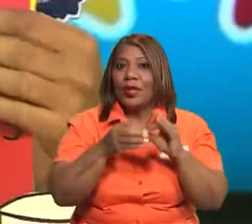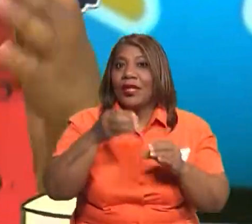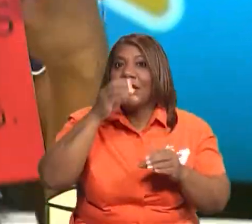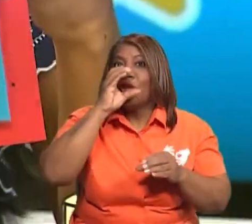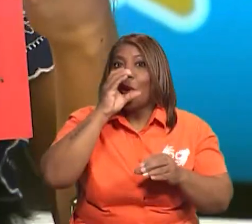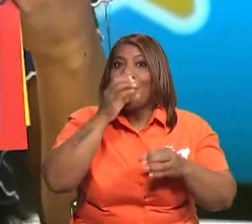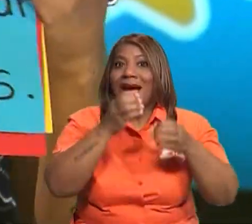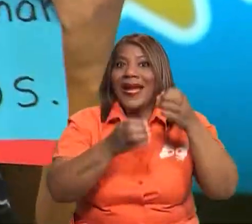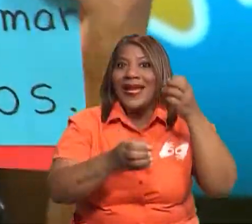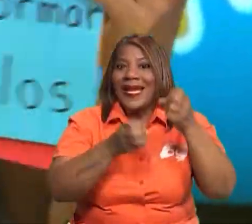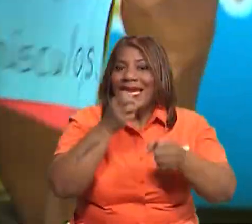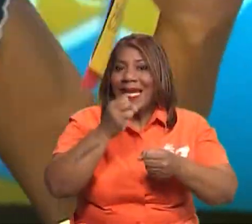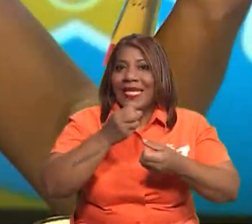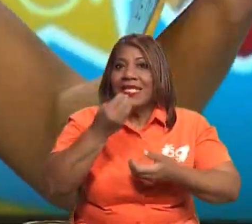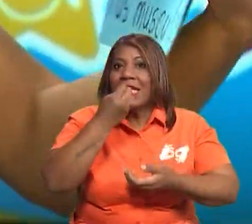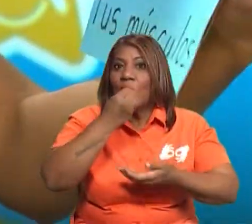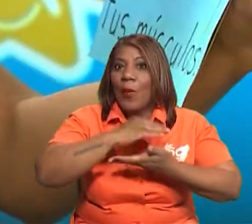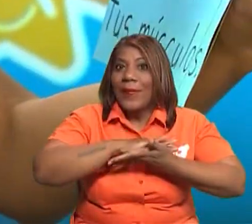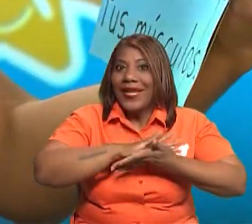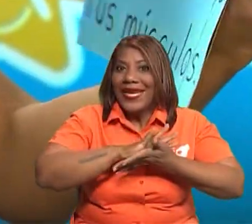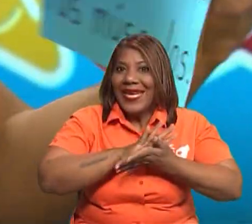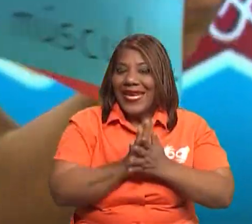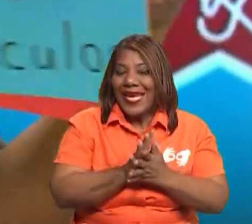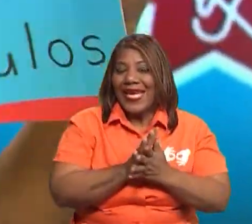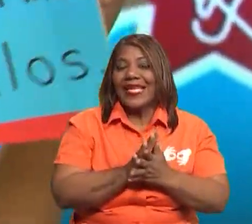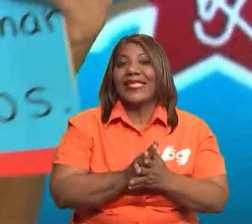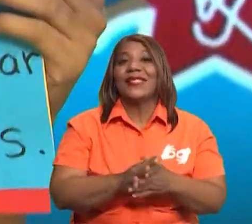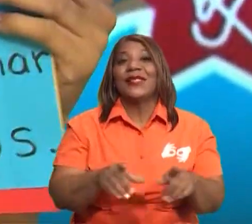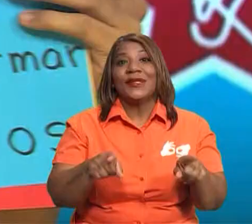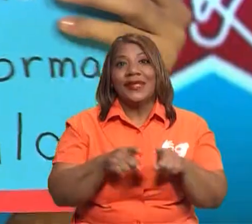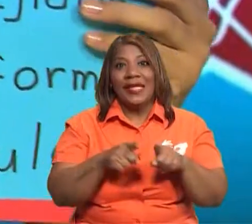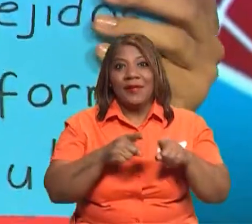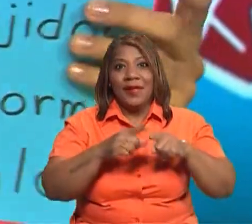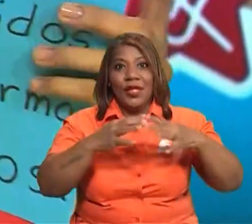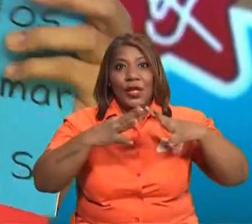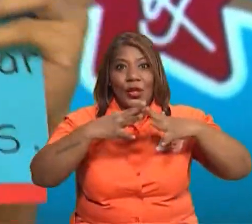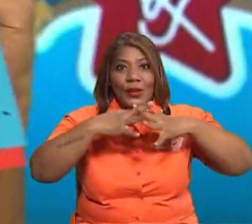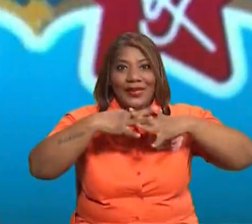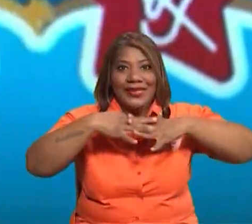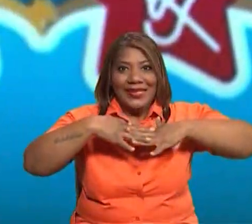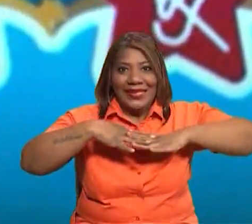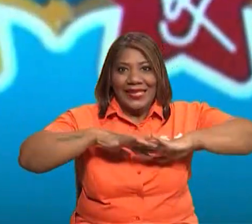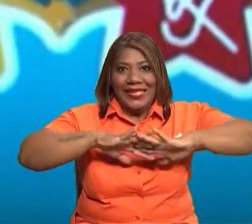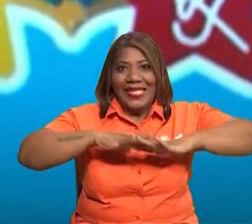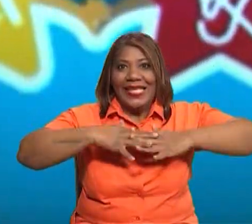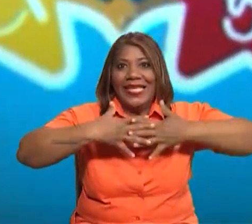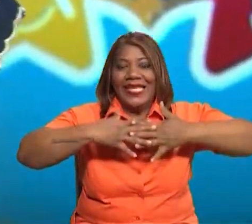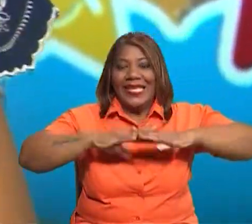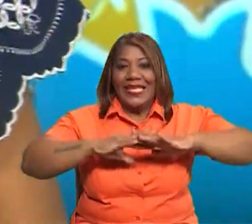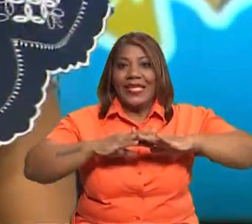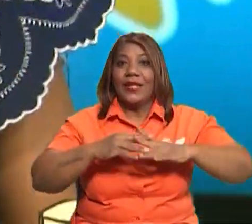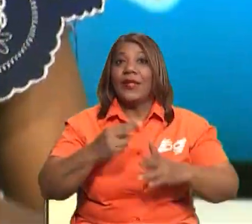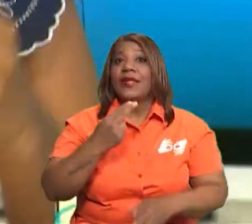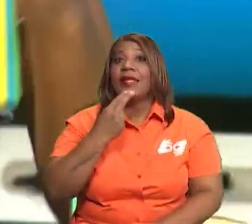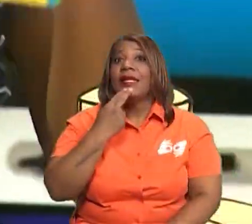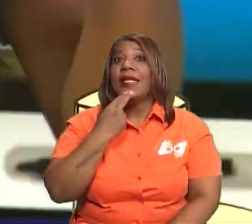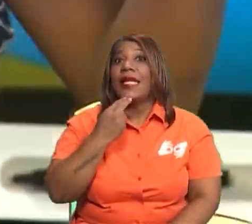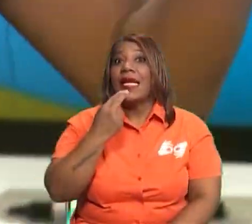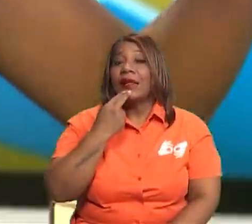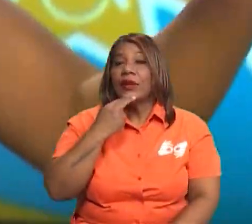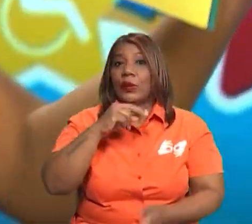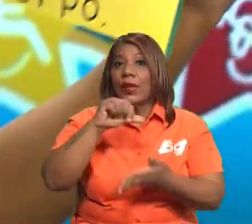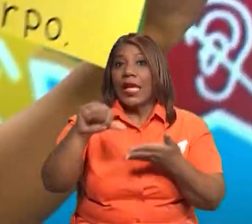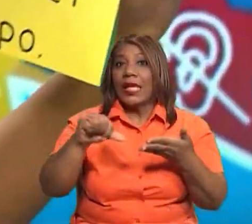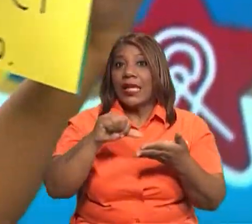forman nuestros tejidos, los músculos, ¿verdad? Y, por último, el azúcar y el aceite,